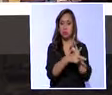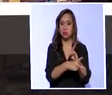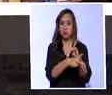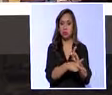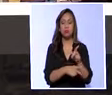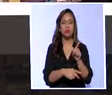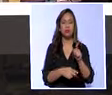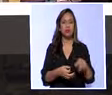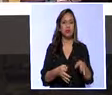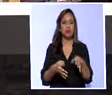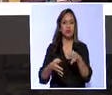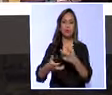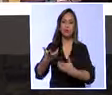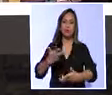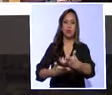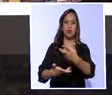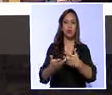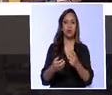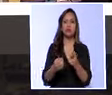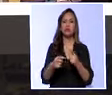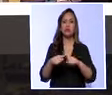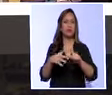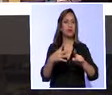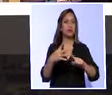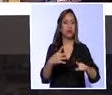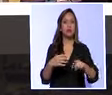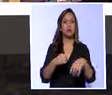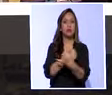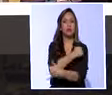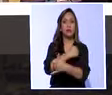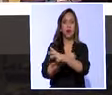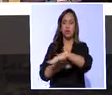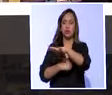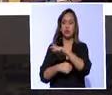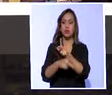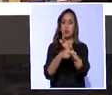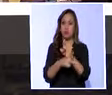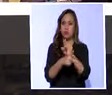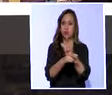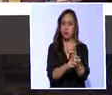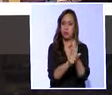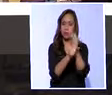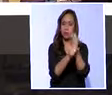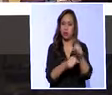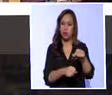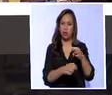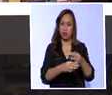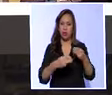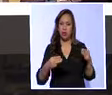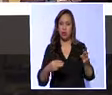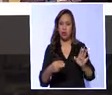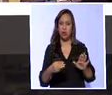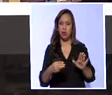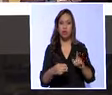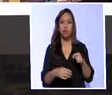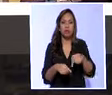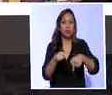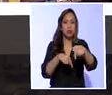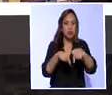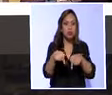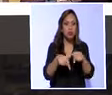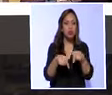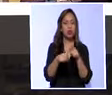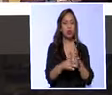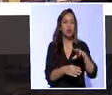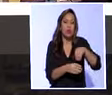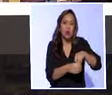los mecanismos de cooperación entre los diferentes estados para garantizar la seguridad de los materiales nucleares durante su transporte,